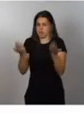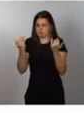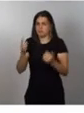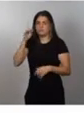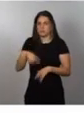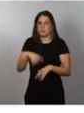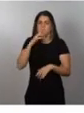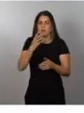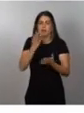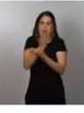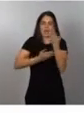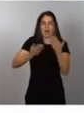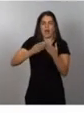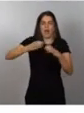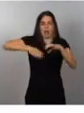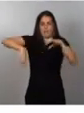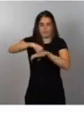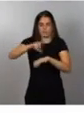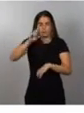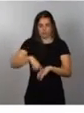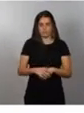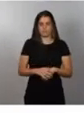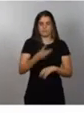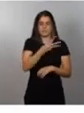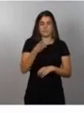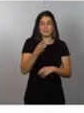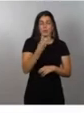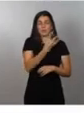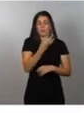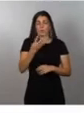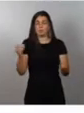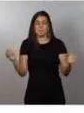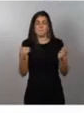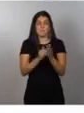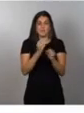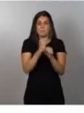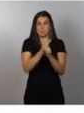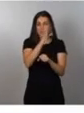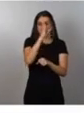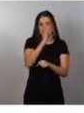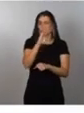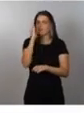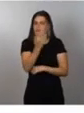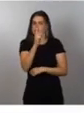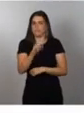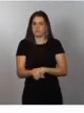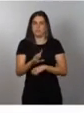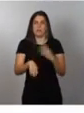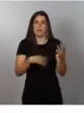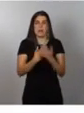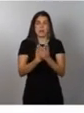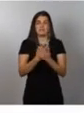Generamos más de 344.000 empleos directos e indirectos y llegamos a más de 170